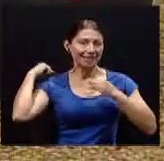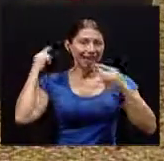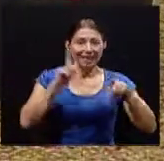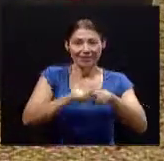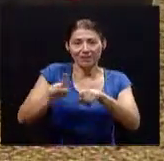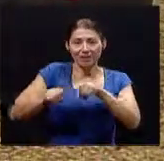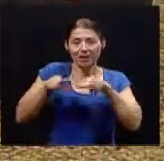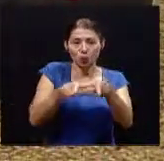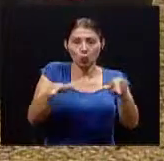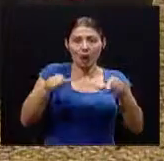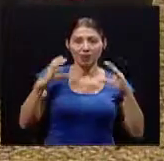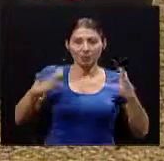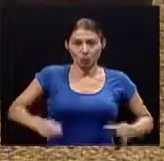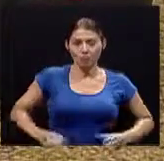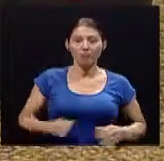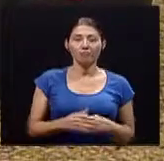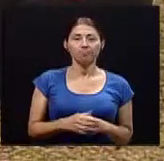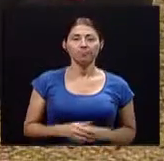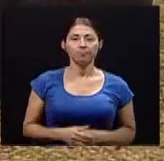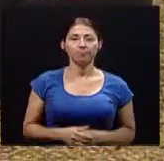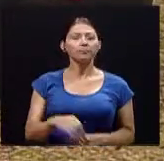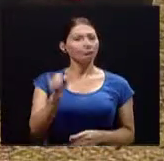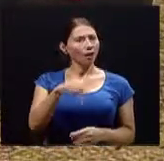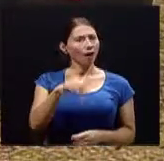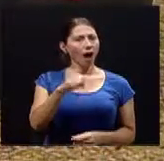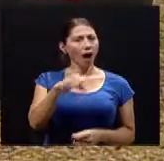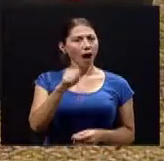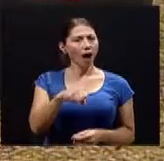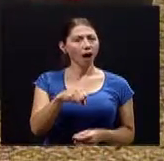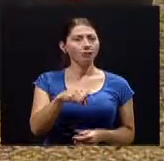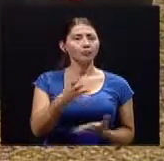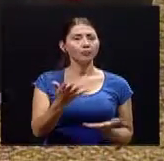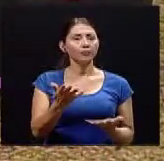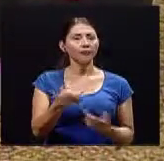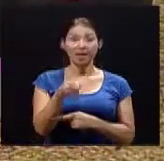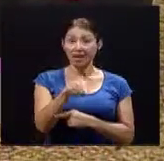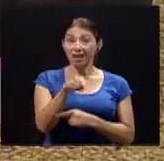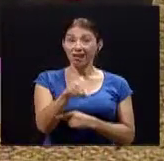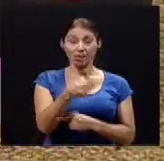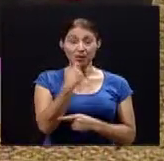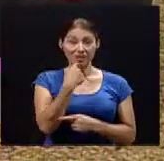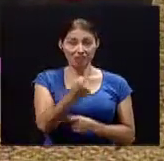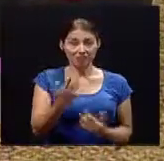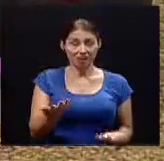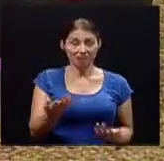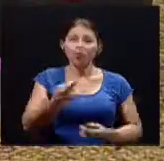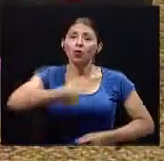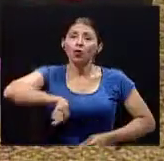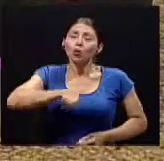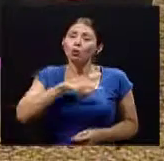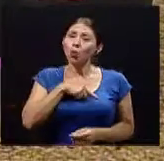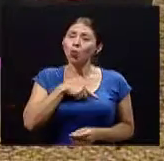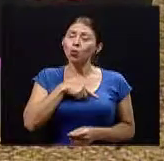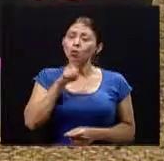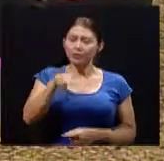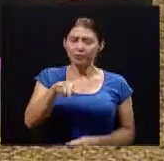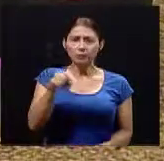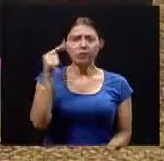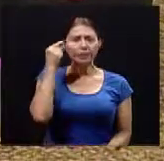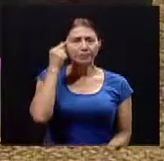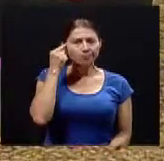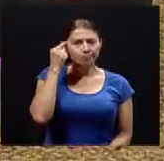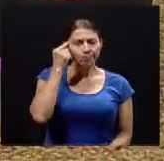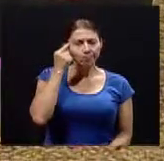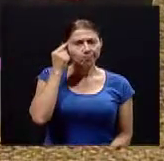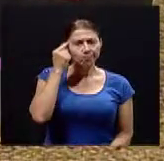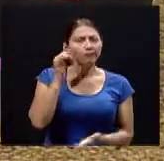tenemos que como concientizar eso y la gran mayoría de los trabajos de las personas que usan la computadora por